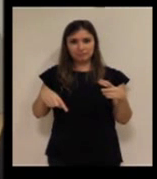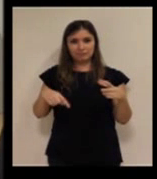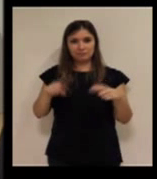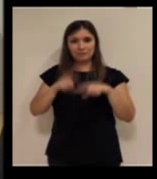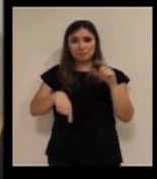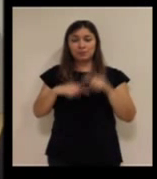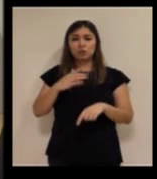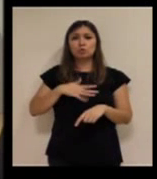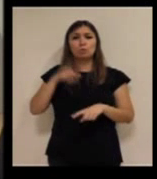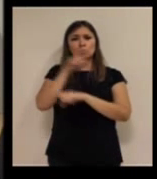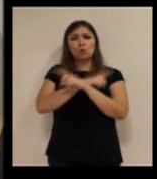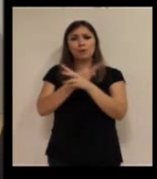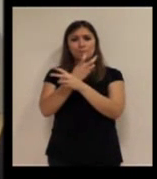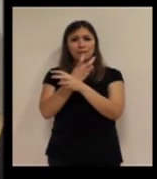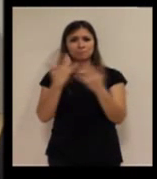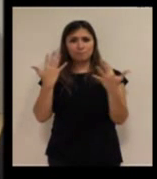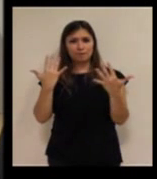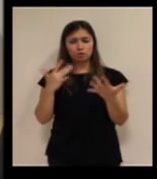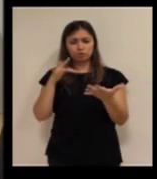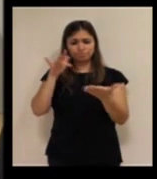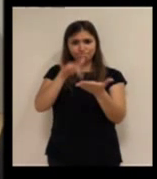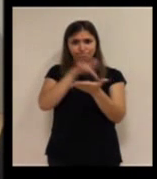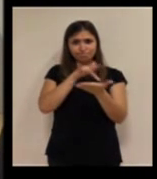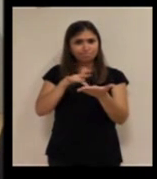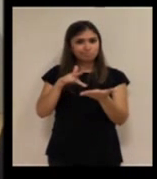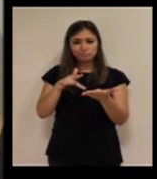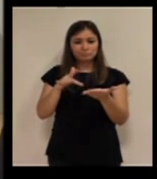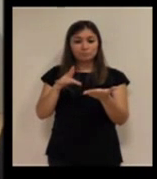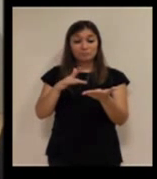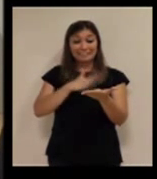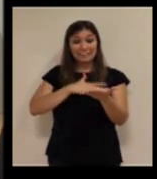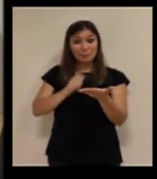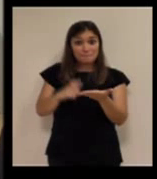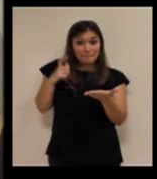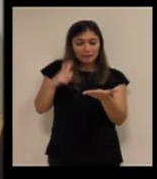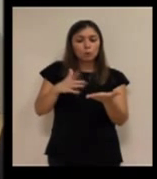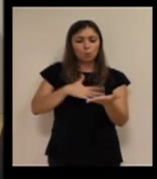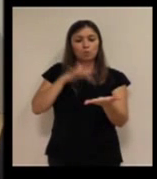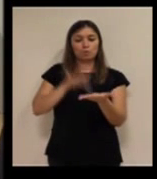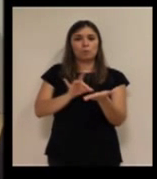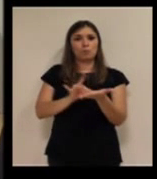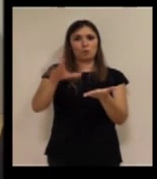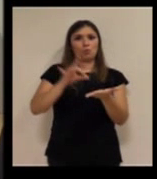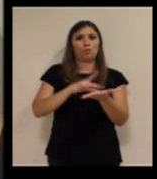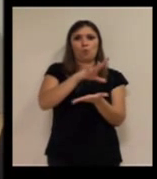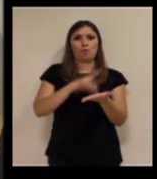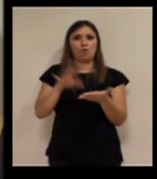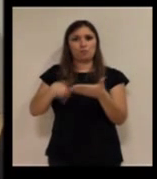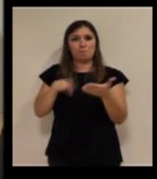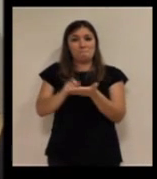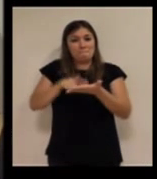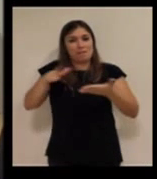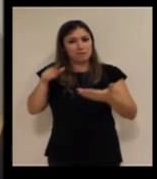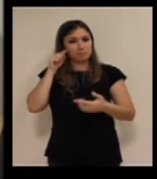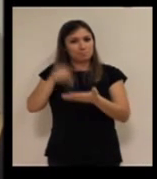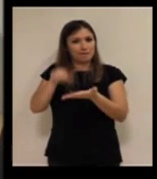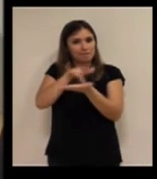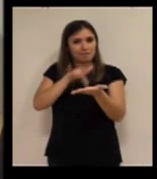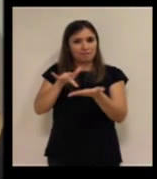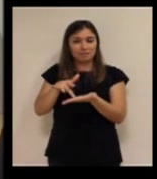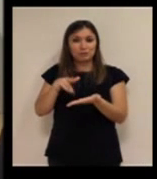con mi artrosis o con mi dificultad de psicomotricidad X, la que sea. Entonces, yo creo que es algo en lo que no